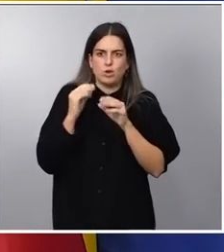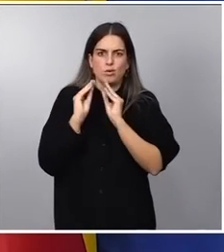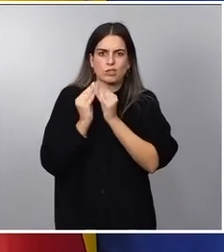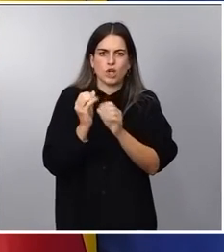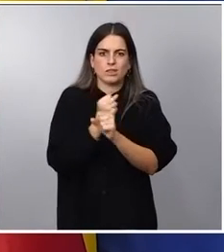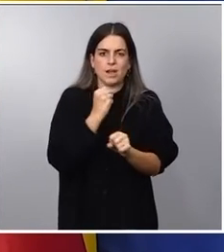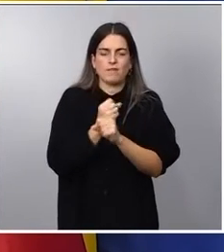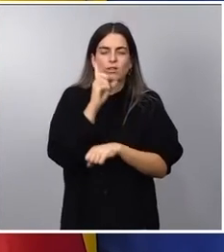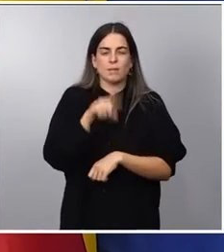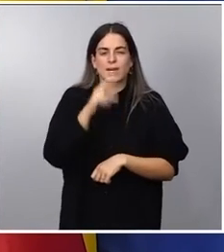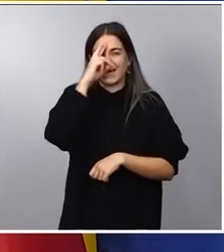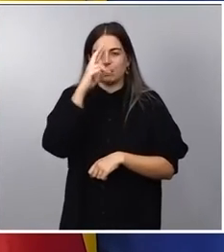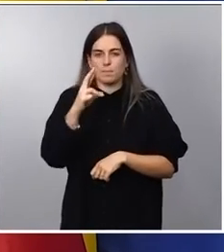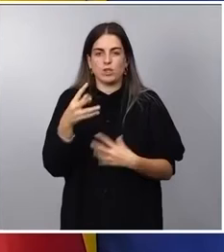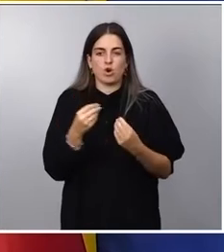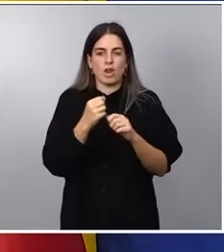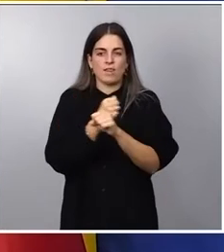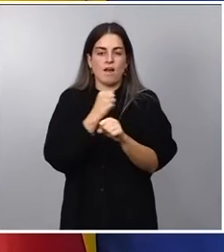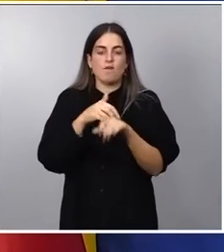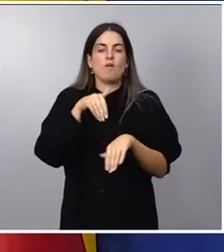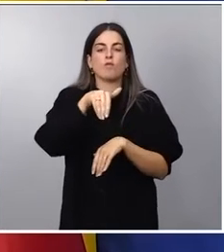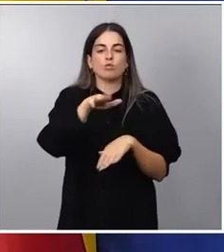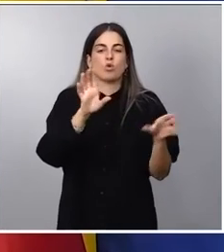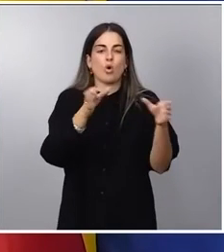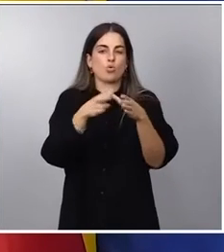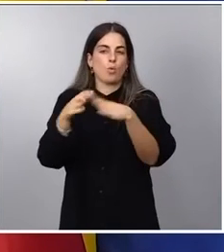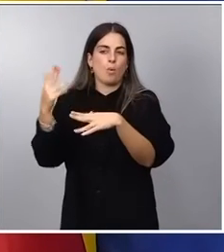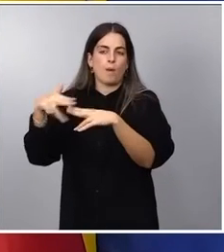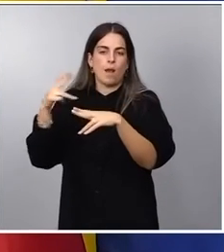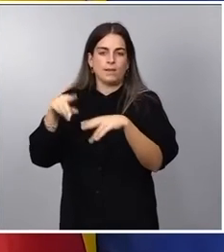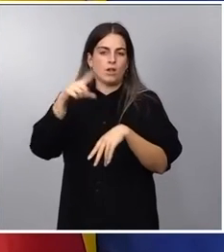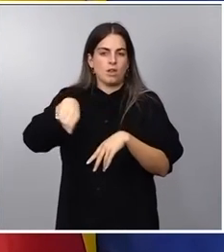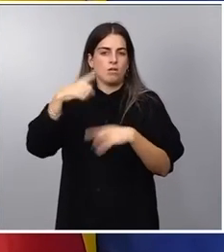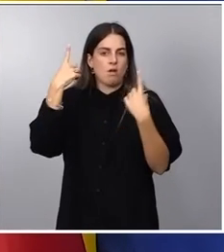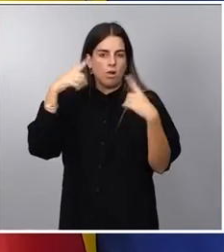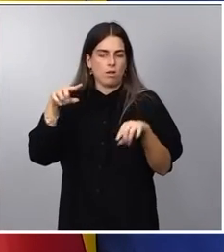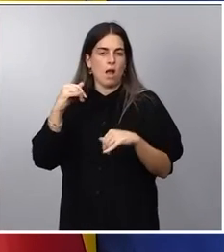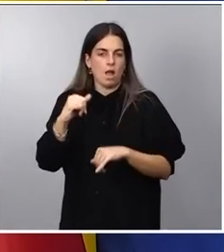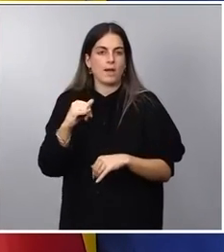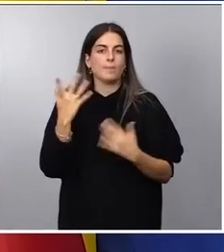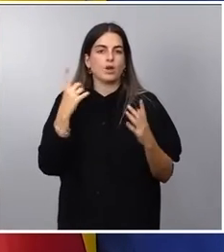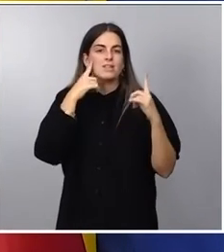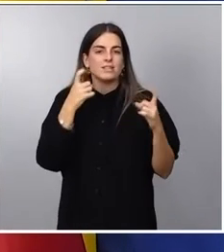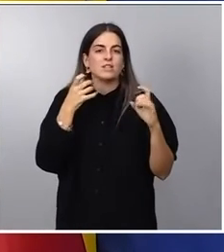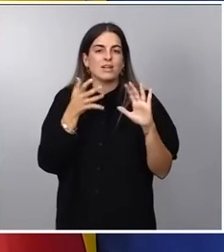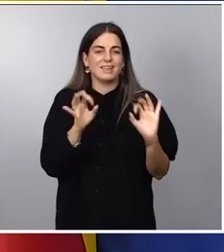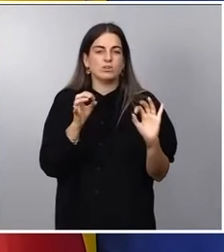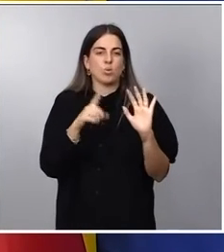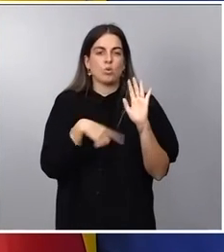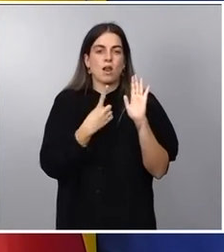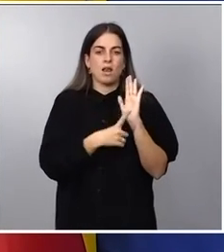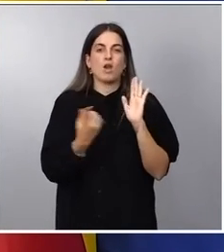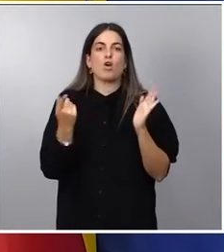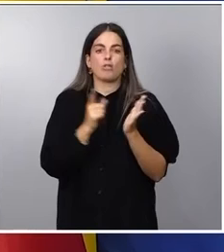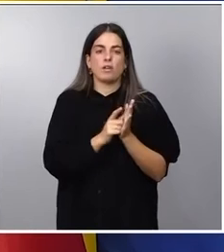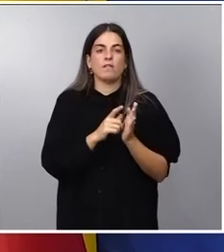con el trabajo que ahora tienen por delante los grupos parlamentarios. Pero insisto en que es una ley que, de nuevo, posiciona a nuestro país en la senda